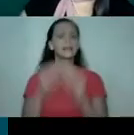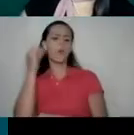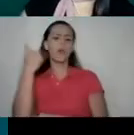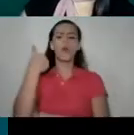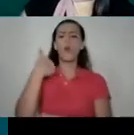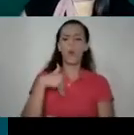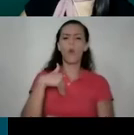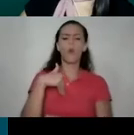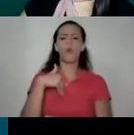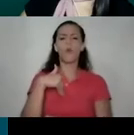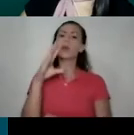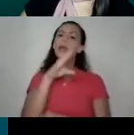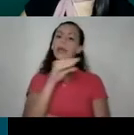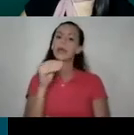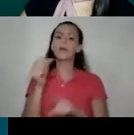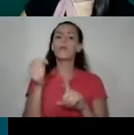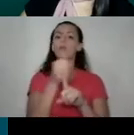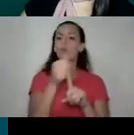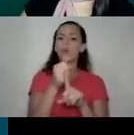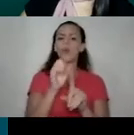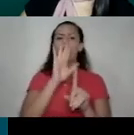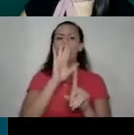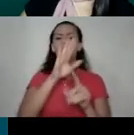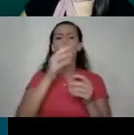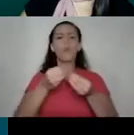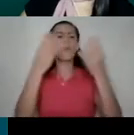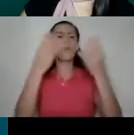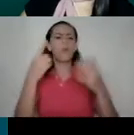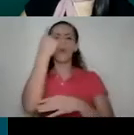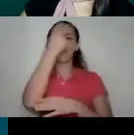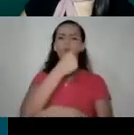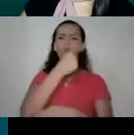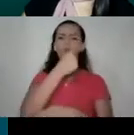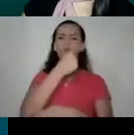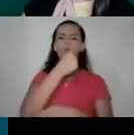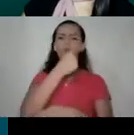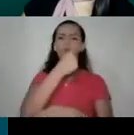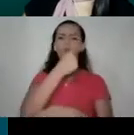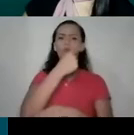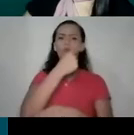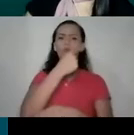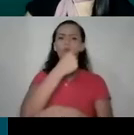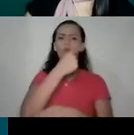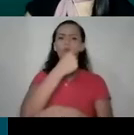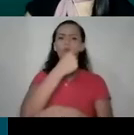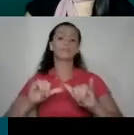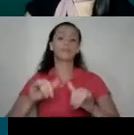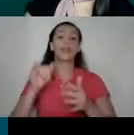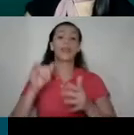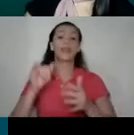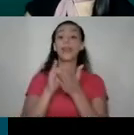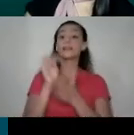Violencia con sus múltiples rostros y manifestaciones siguen estando presentes. Estas charlas y actividades que hemos diseñado